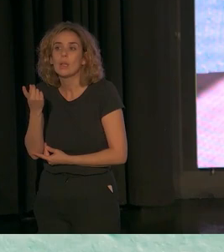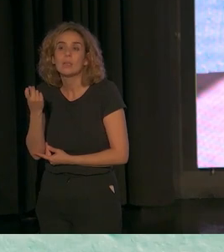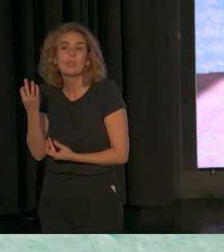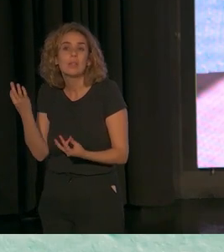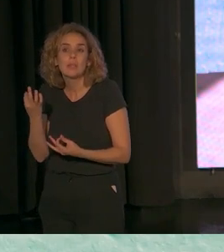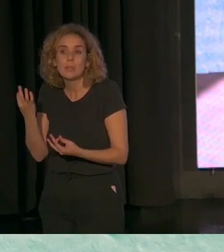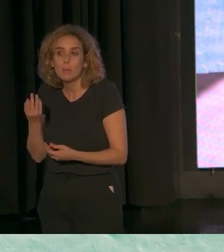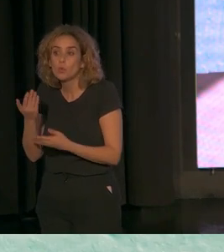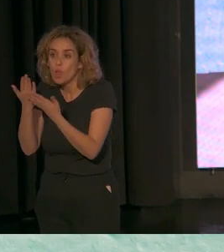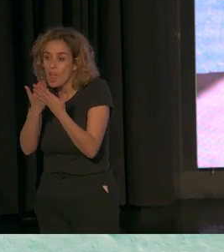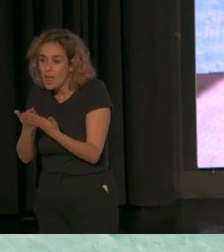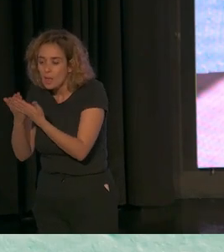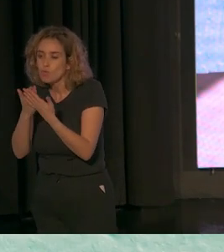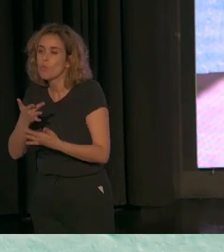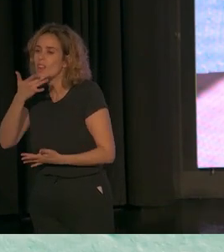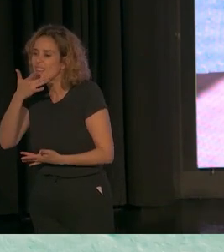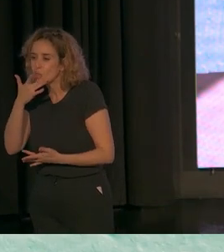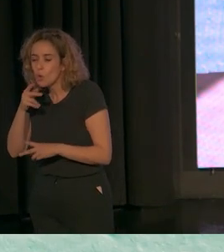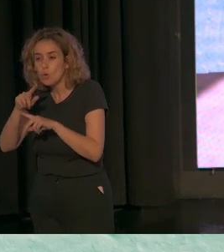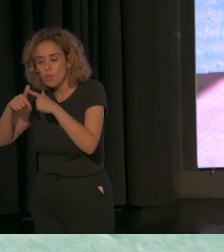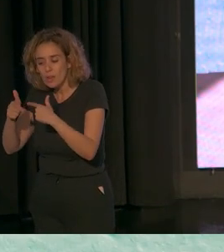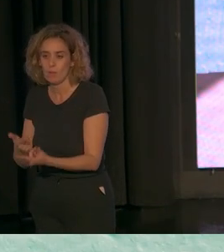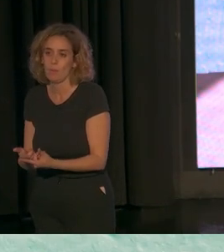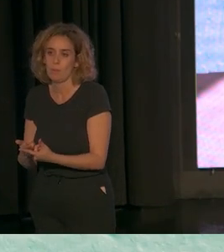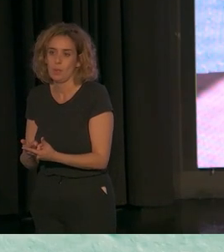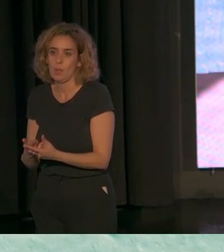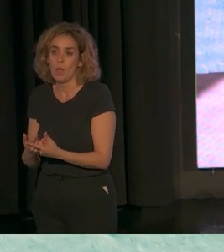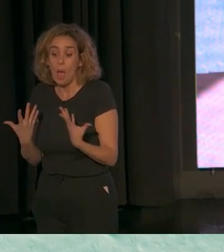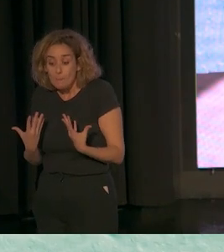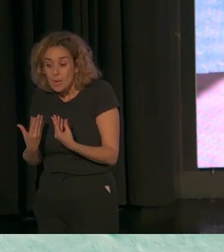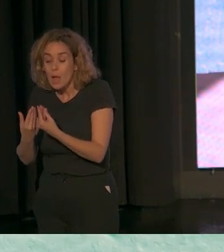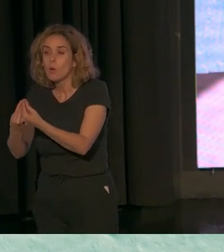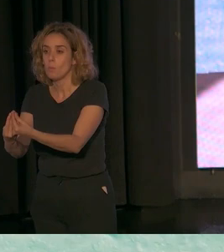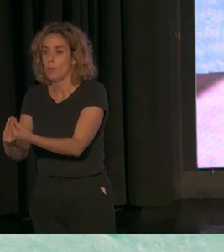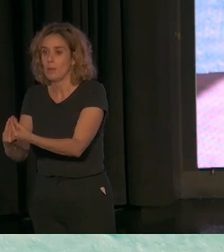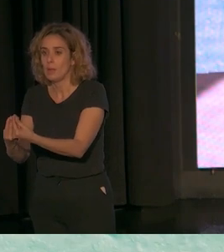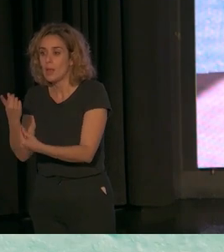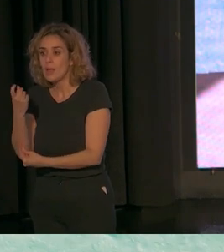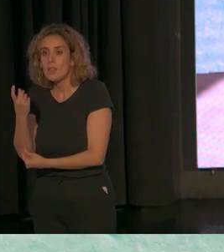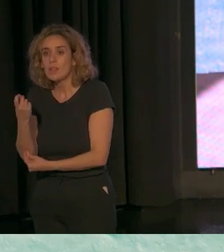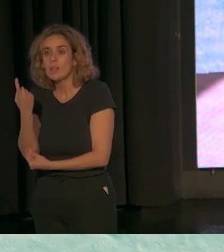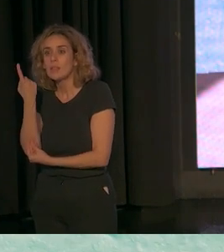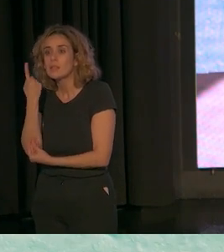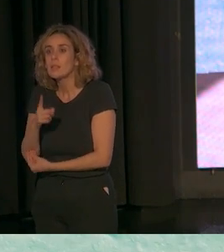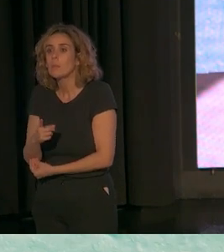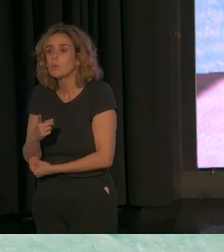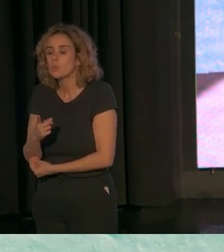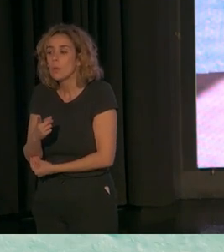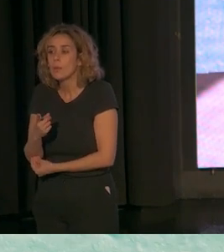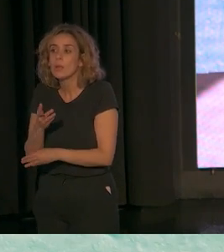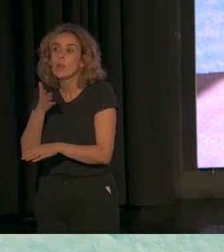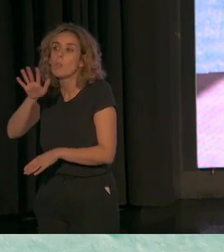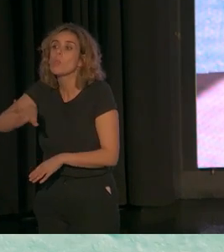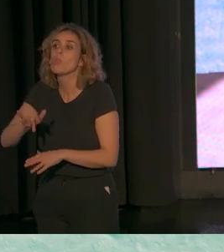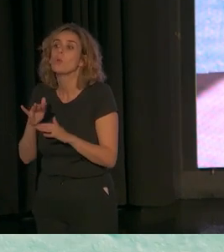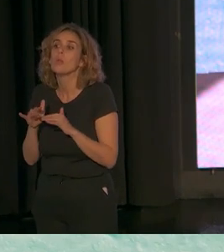escucharlas. Es así de sencillo. Para acompañar hay que saber dónde quieren ir y, para saber dónde